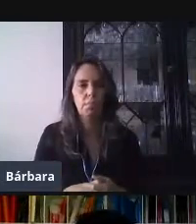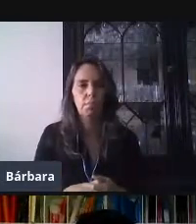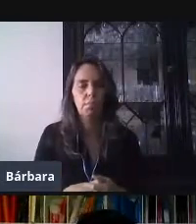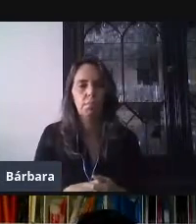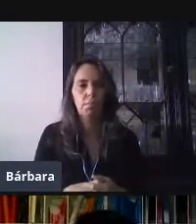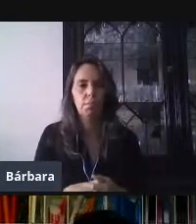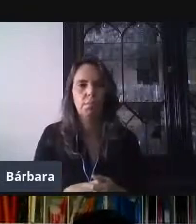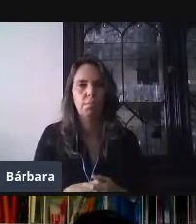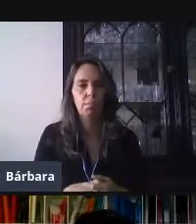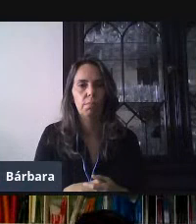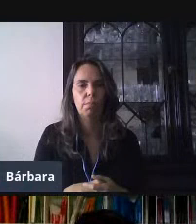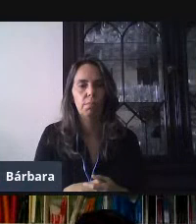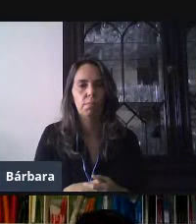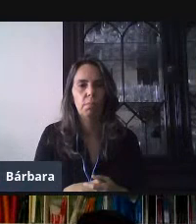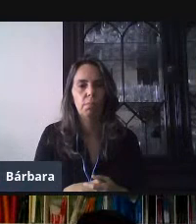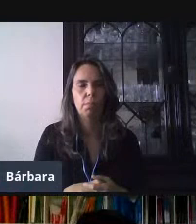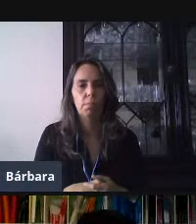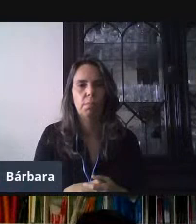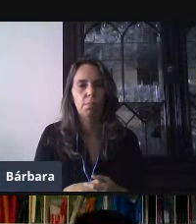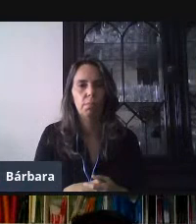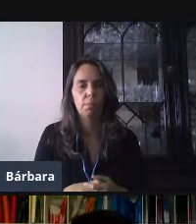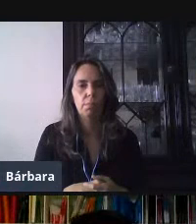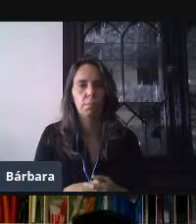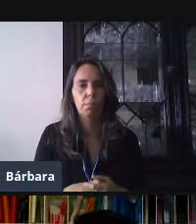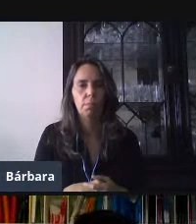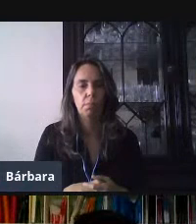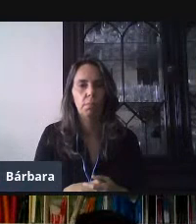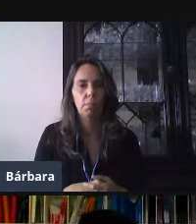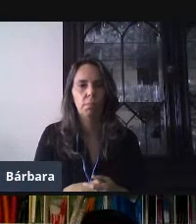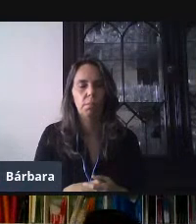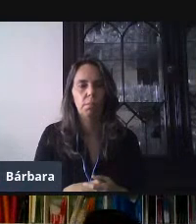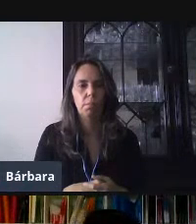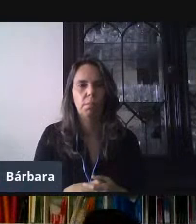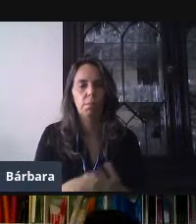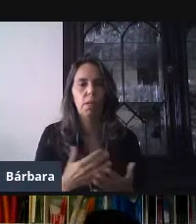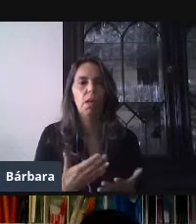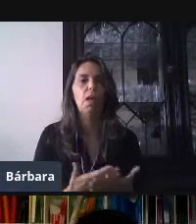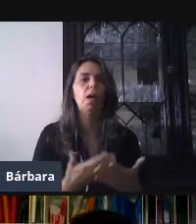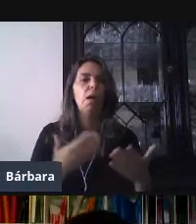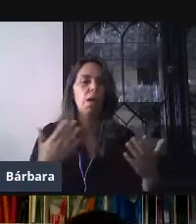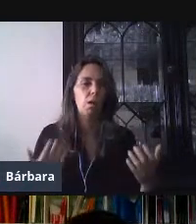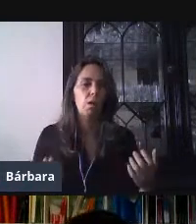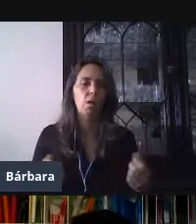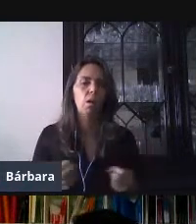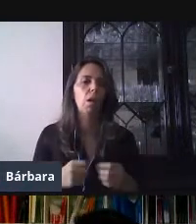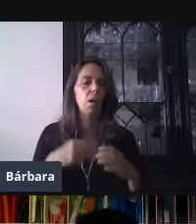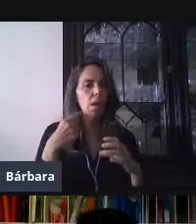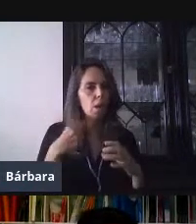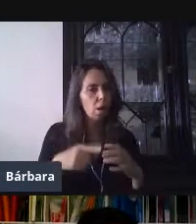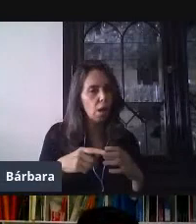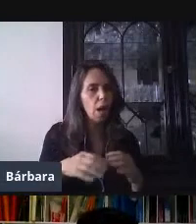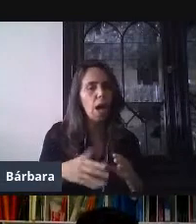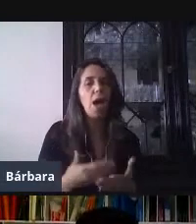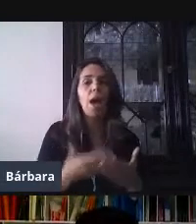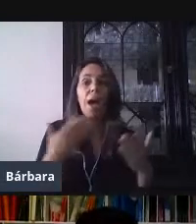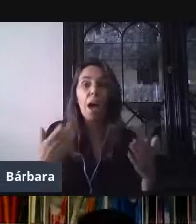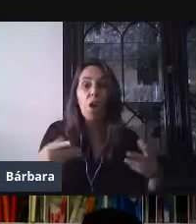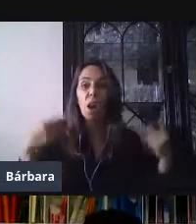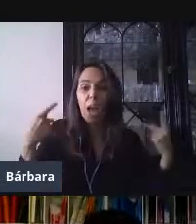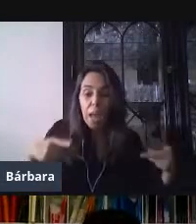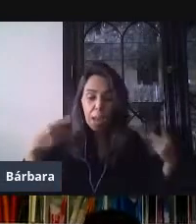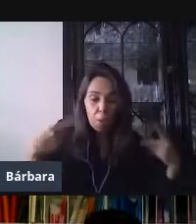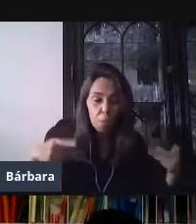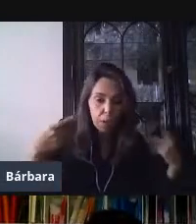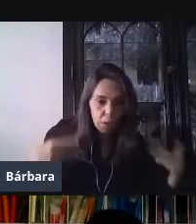Bien, ahora, muy bien. Ahora que ya aprendimos cómo, digamos, cómo enviarlo, ahora hablábamos de cómo agregar colaboradores. Me voy a al mismo